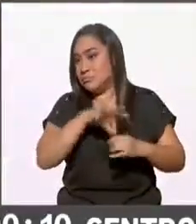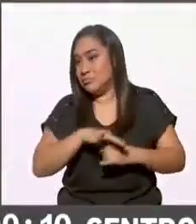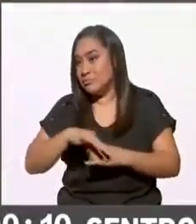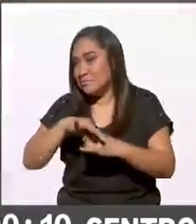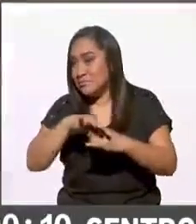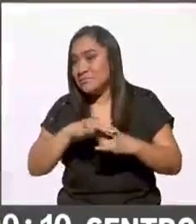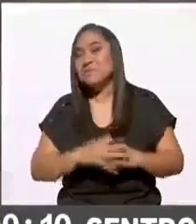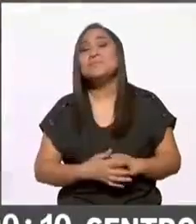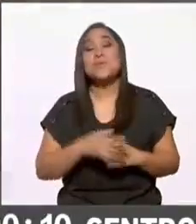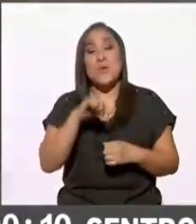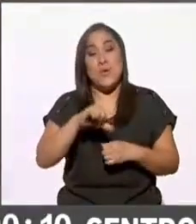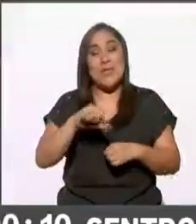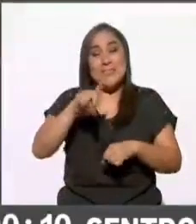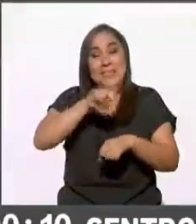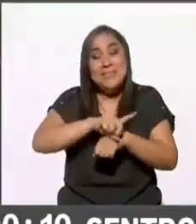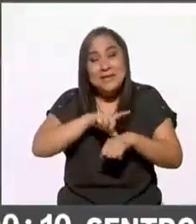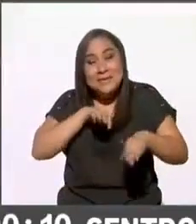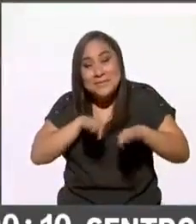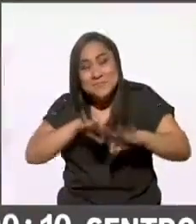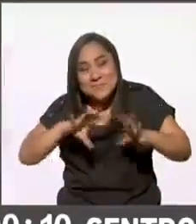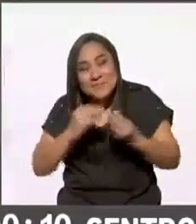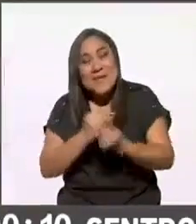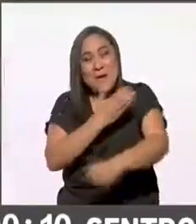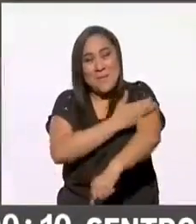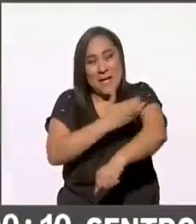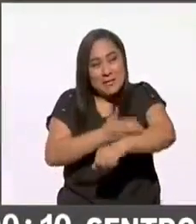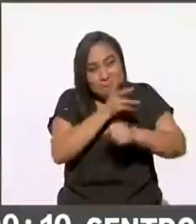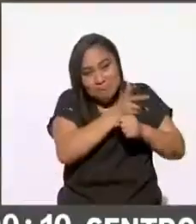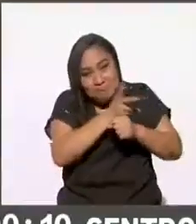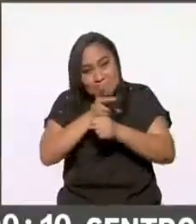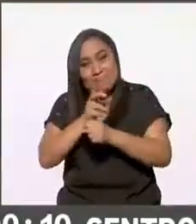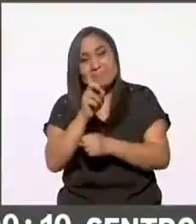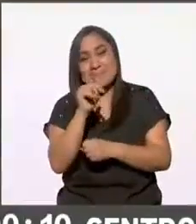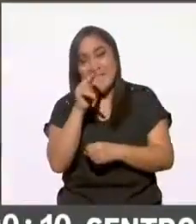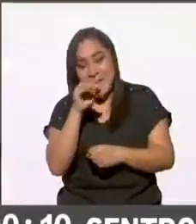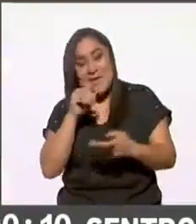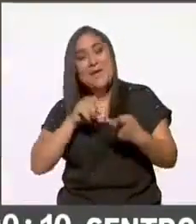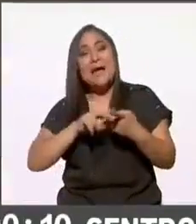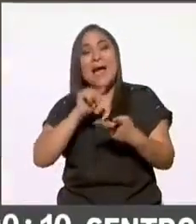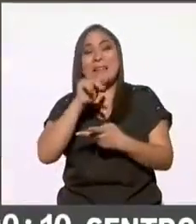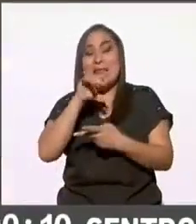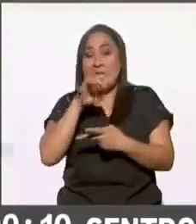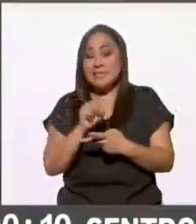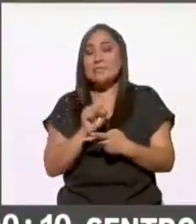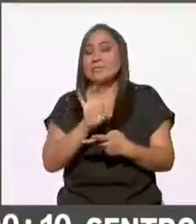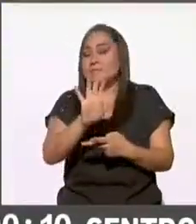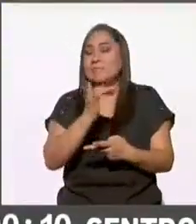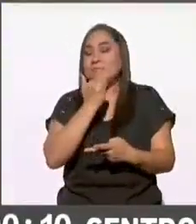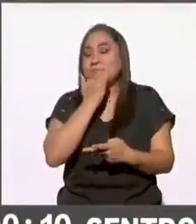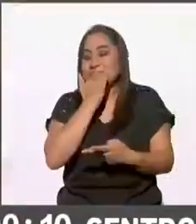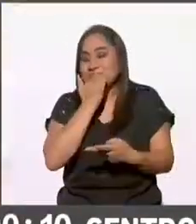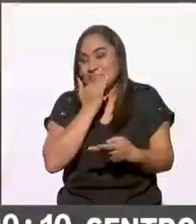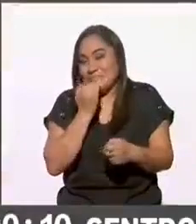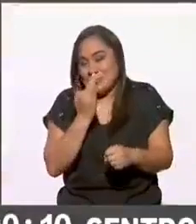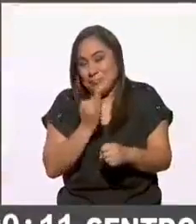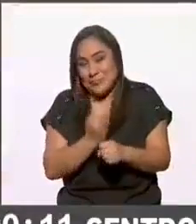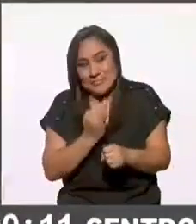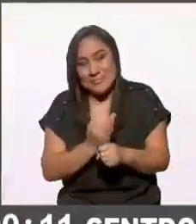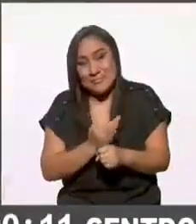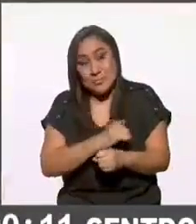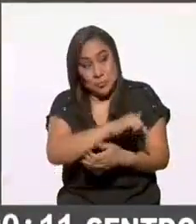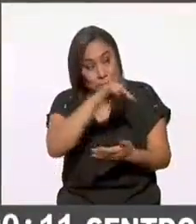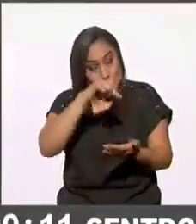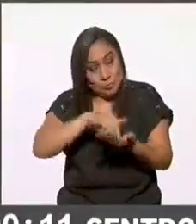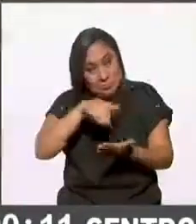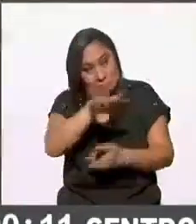esta jornada mis compañeros Darío Hernández y Andrés Reyes y permítanme compañeros debido a que estamos en un espacio